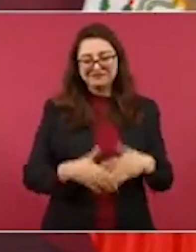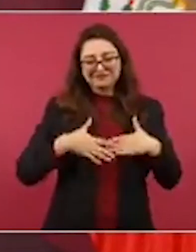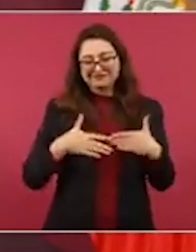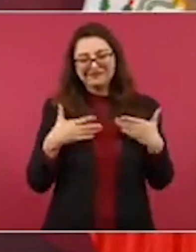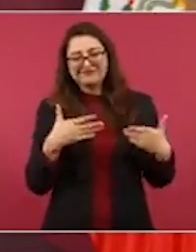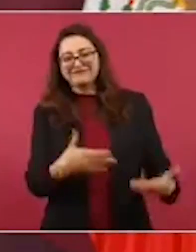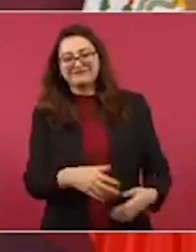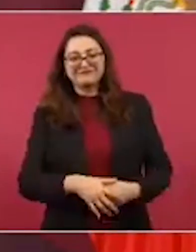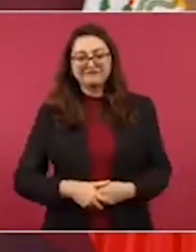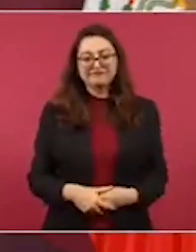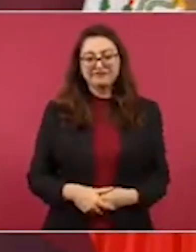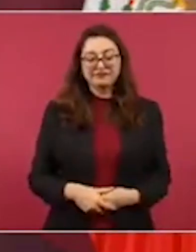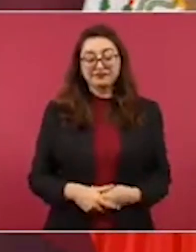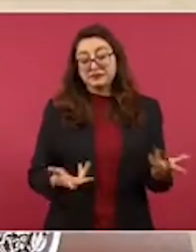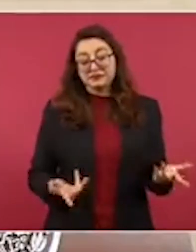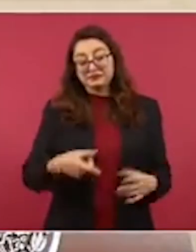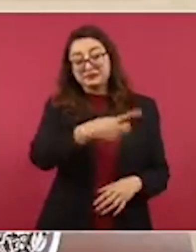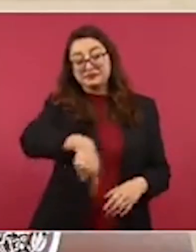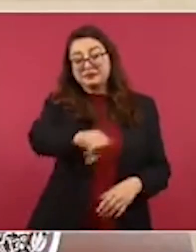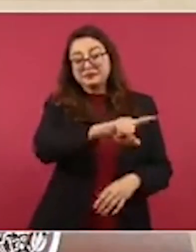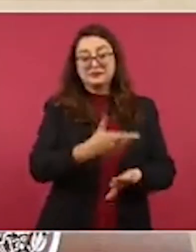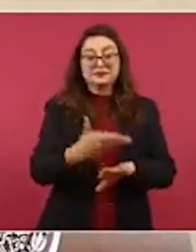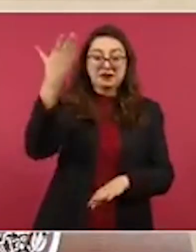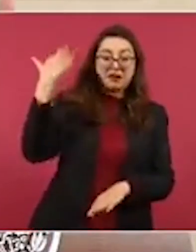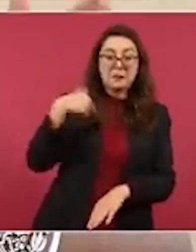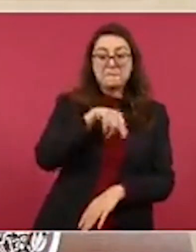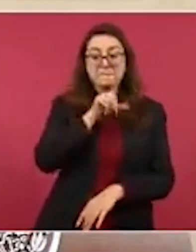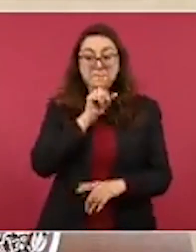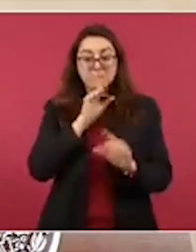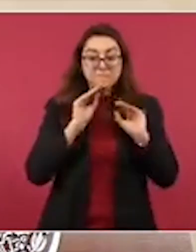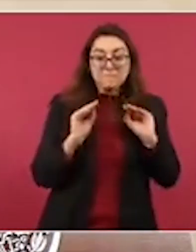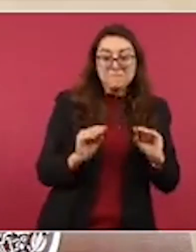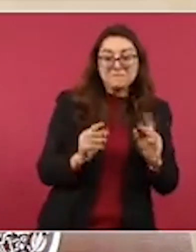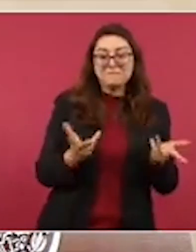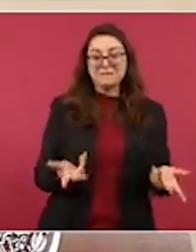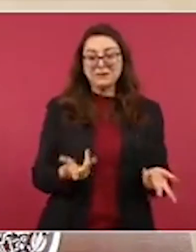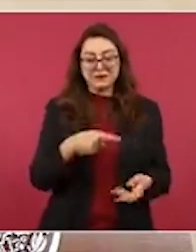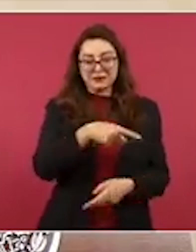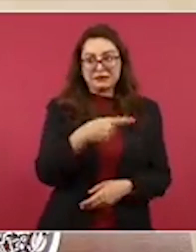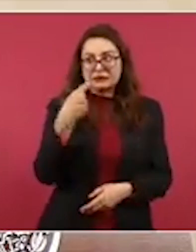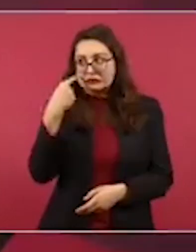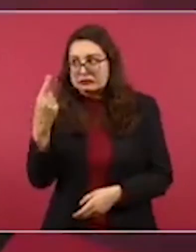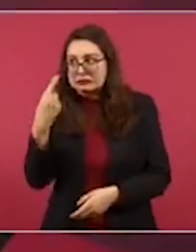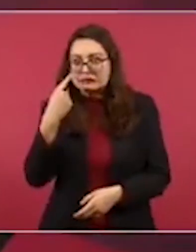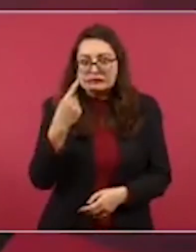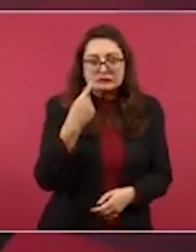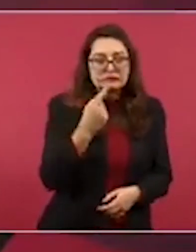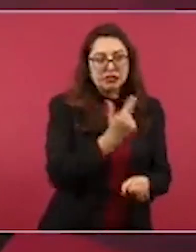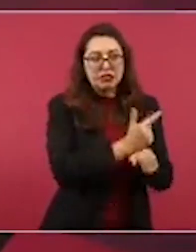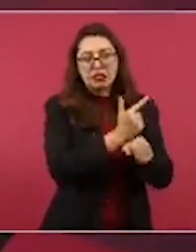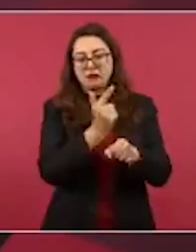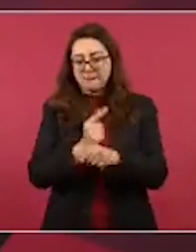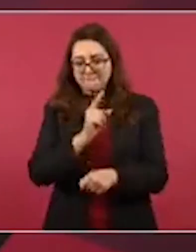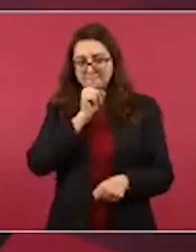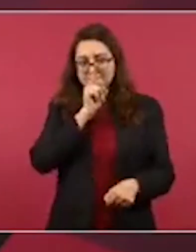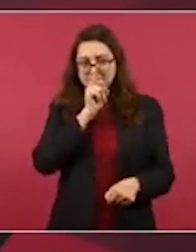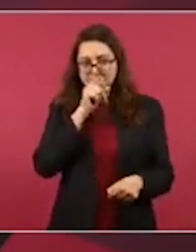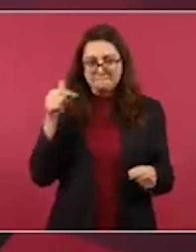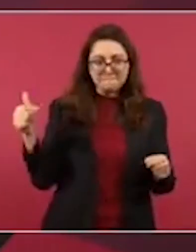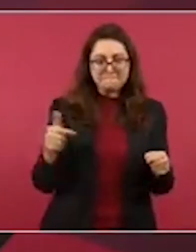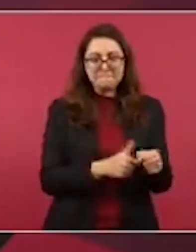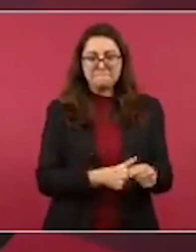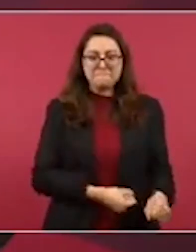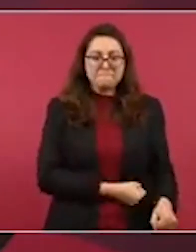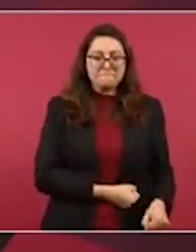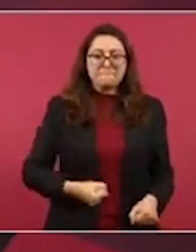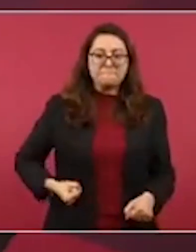en Florida, expresó el presidente López Obrador. Dijo que los abogados del exfuncionario del gobierno de Felipe Calderón plantearon que no tenían